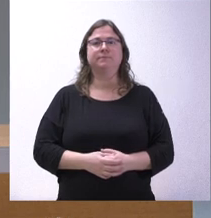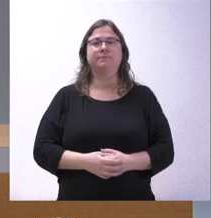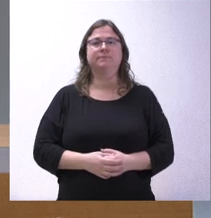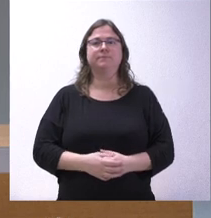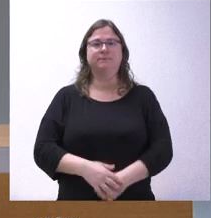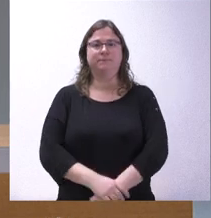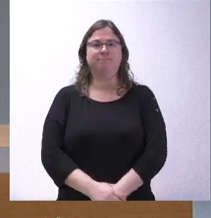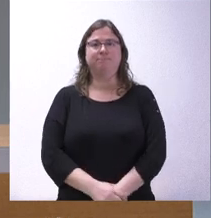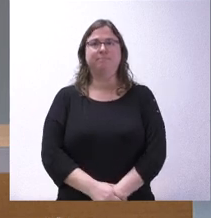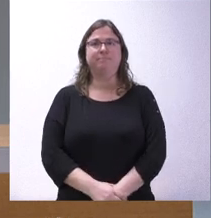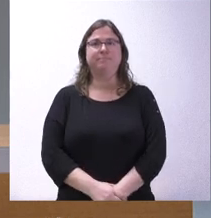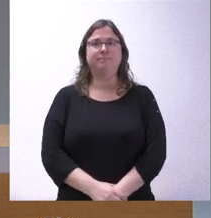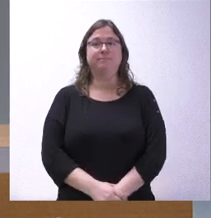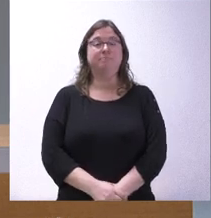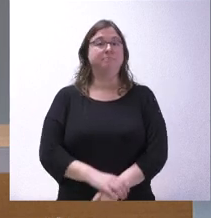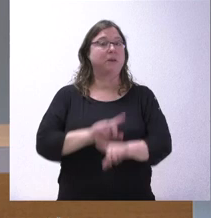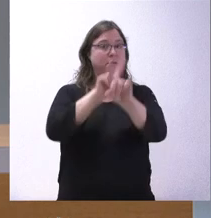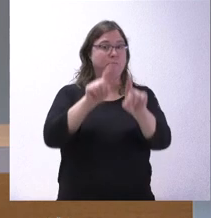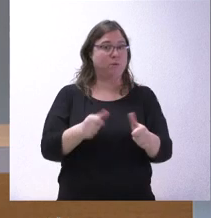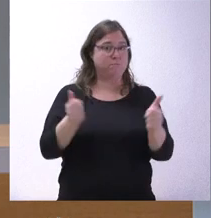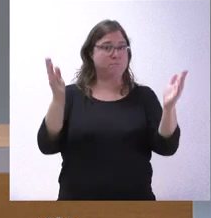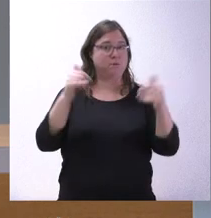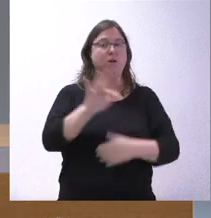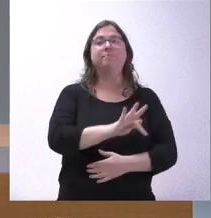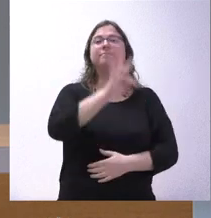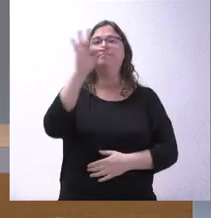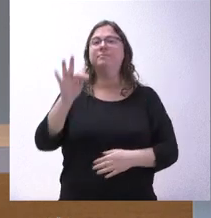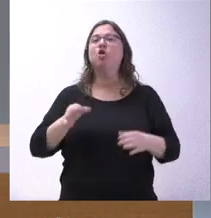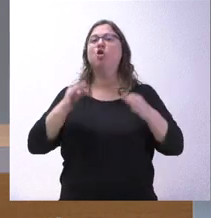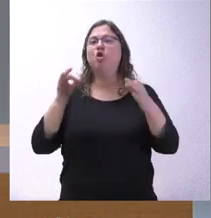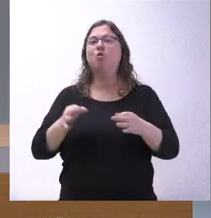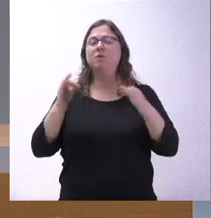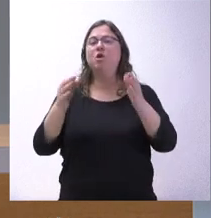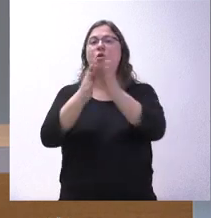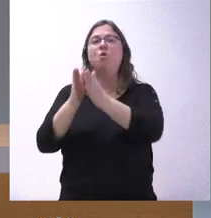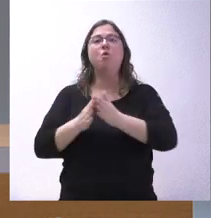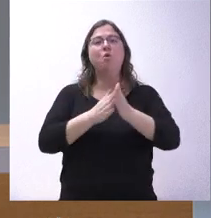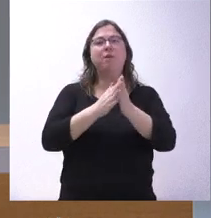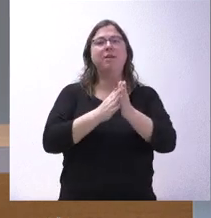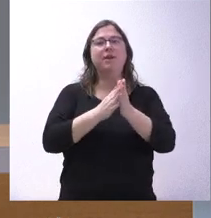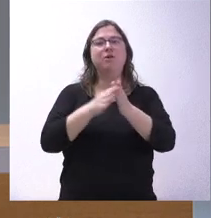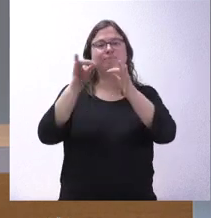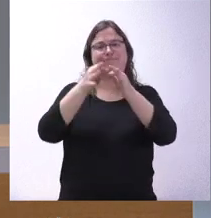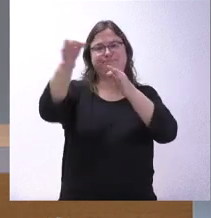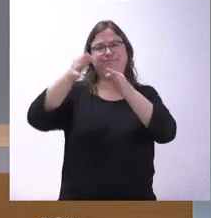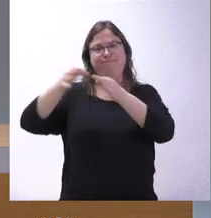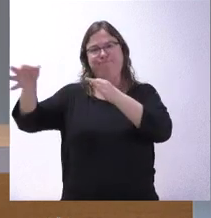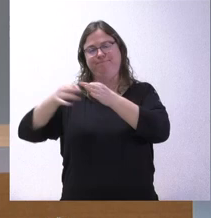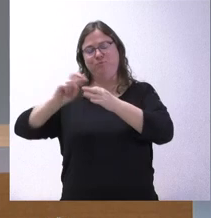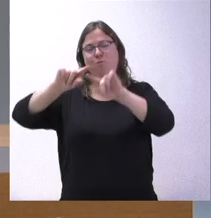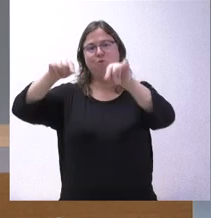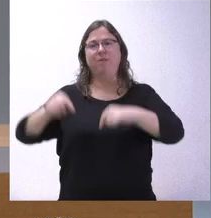sala vamos a dar paso, como siempre, a los compañeros que nos siguen desde las diferentes